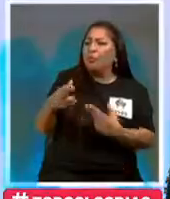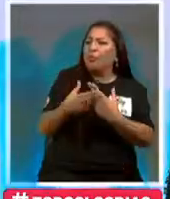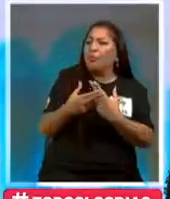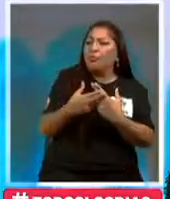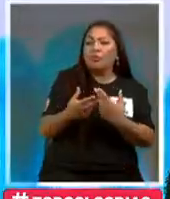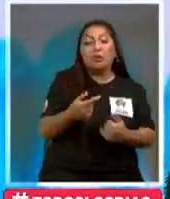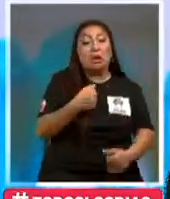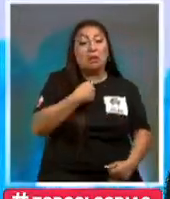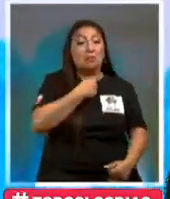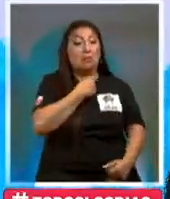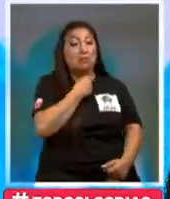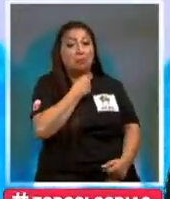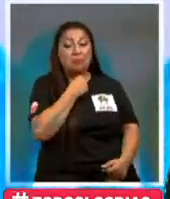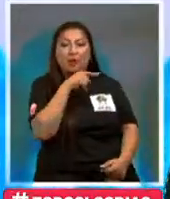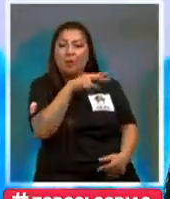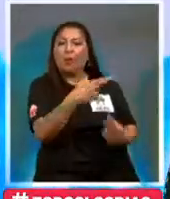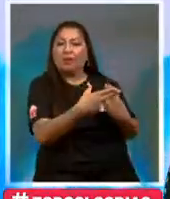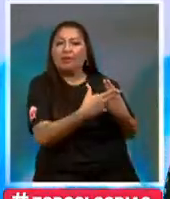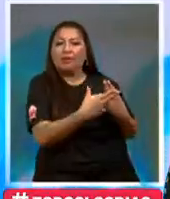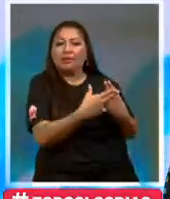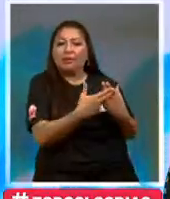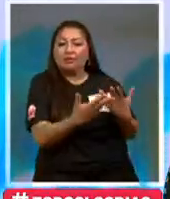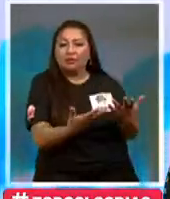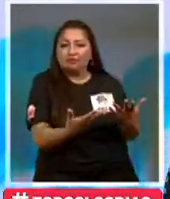Me gusta la Teletón Y